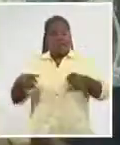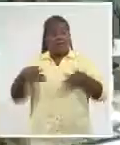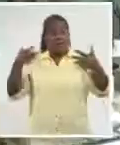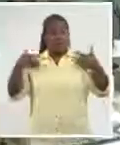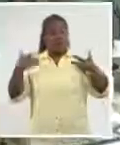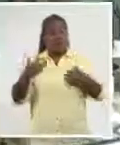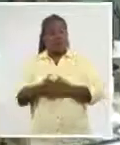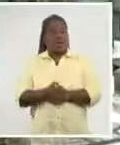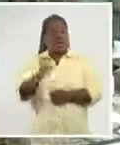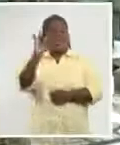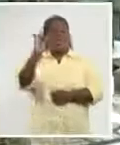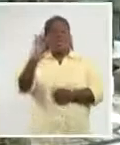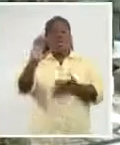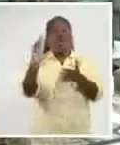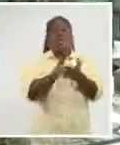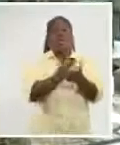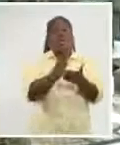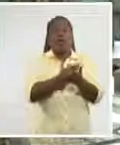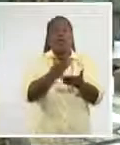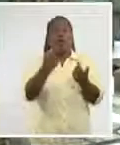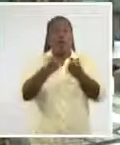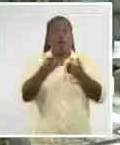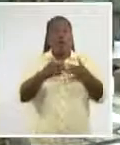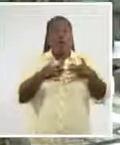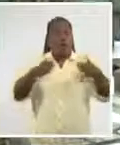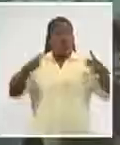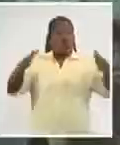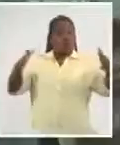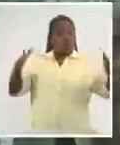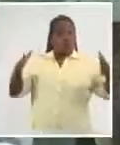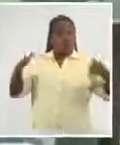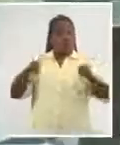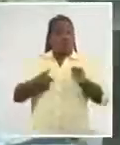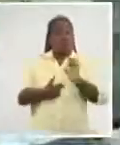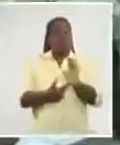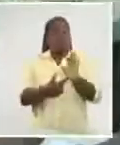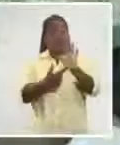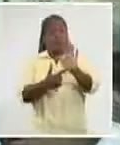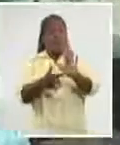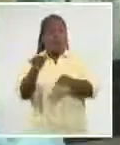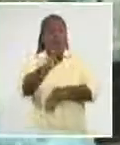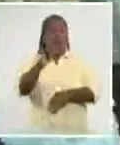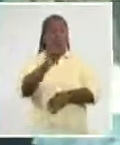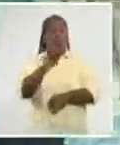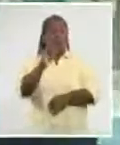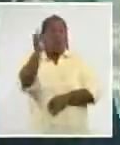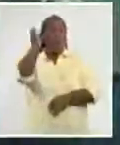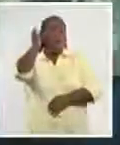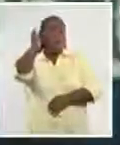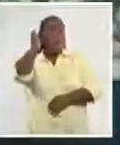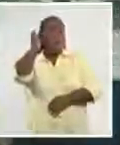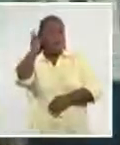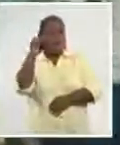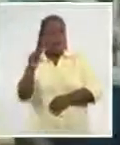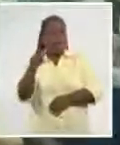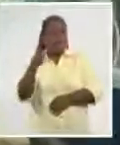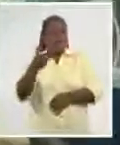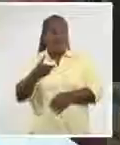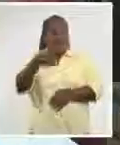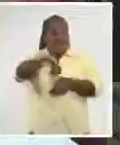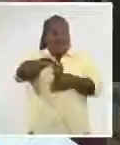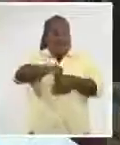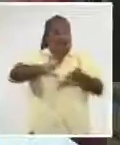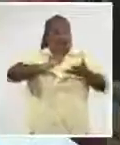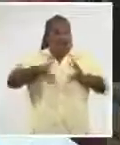libros, algunos de gran formato, están dedicados a igual número de mujeres cuya obra refleja sus conflictos y vida.